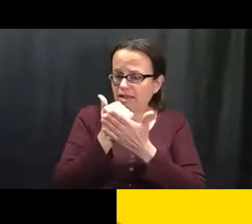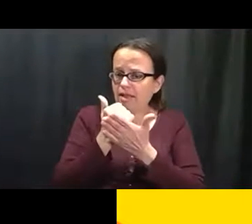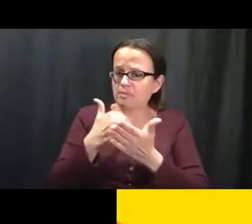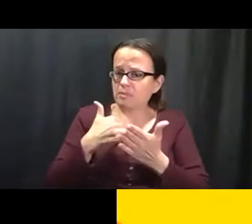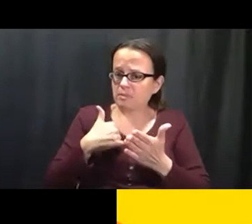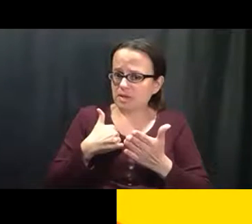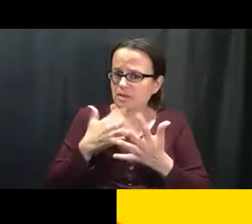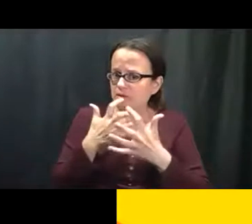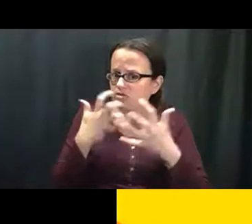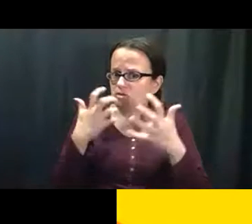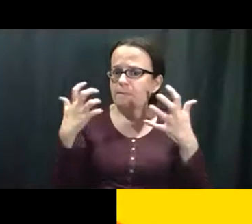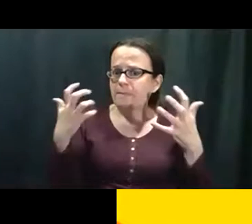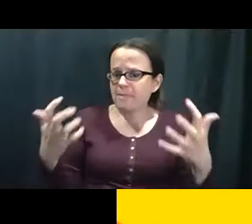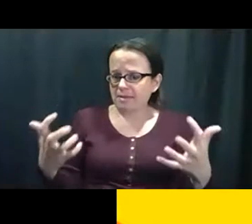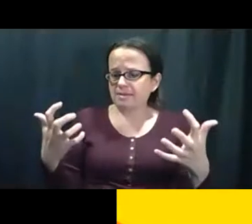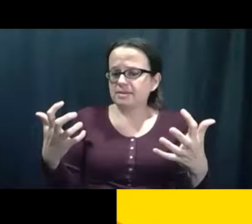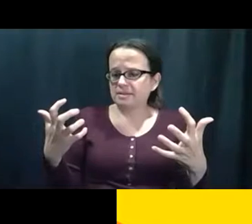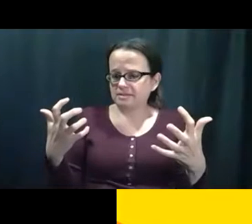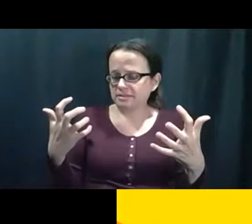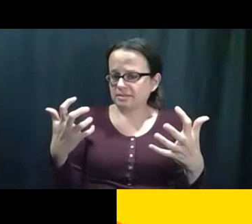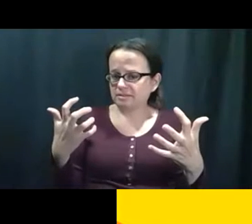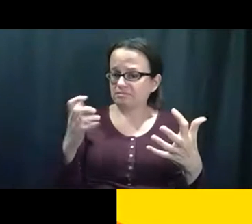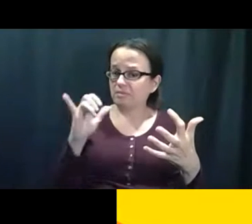ayudó de una, de una manera increíble.